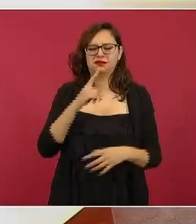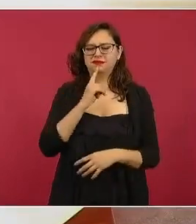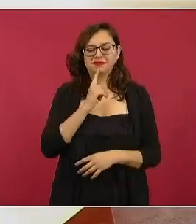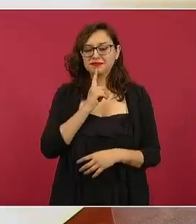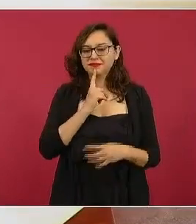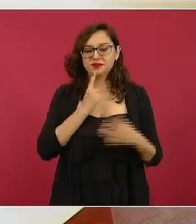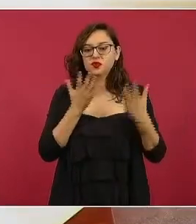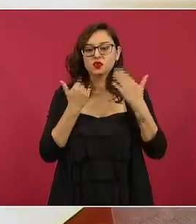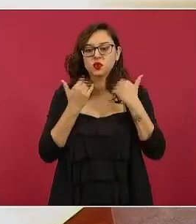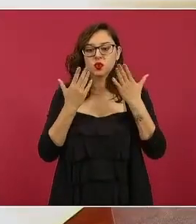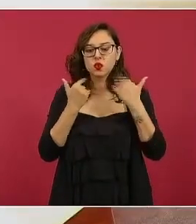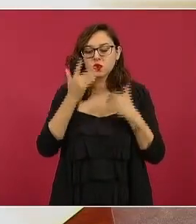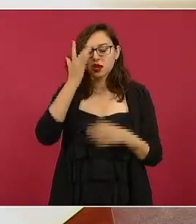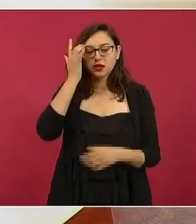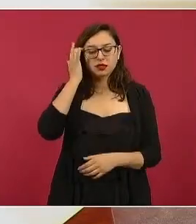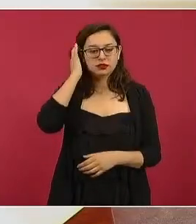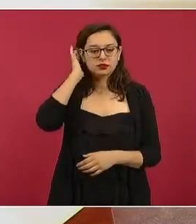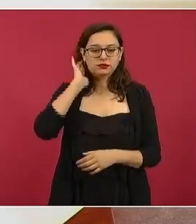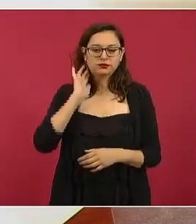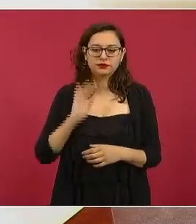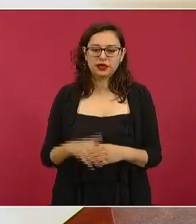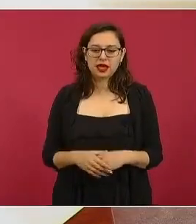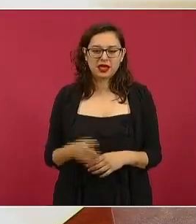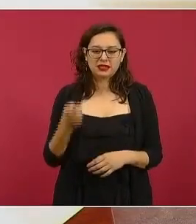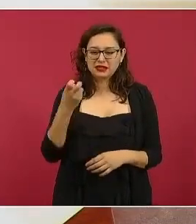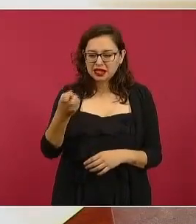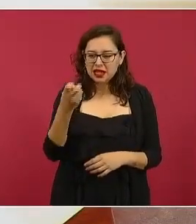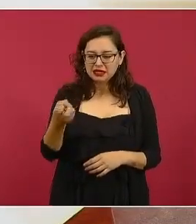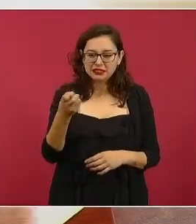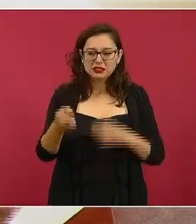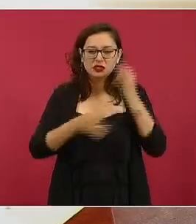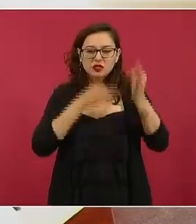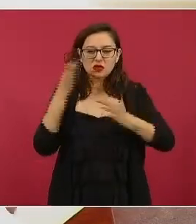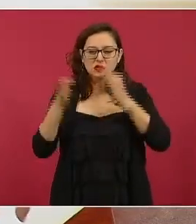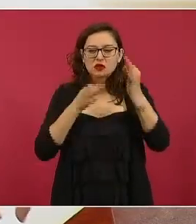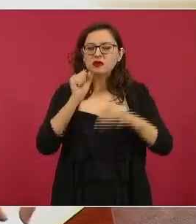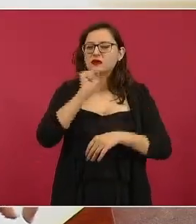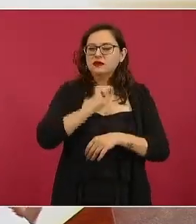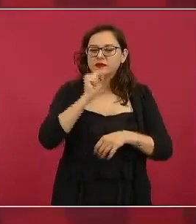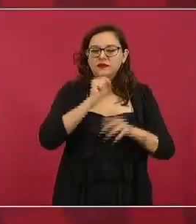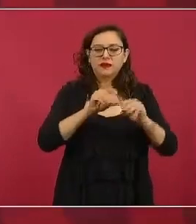dos semanas a mostrar